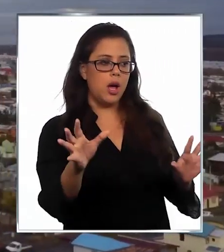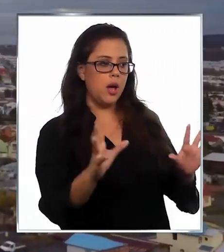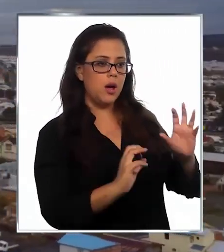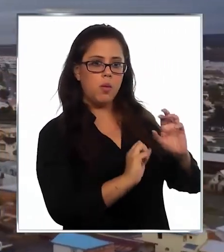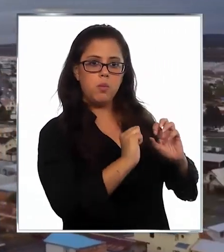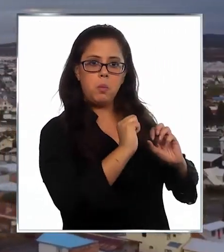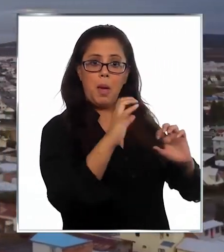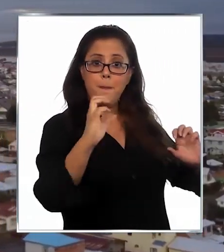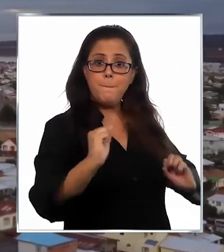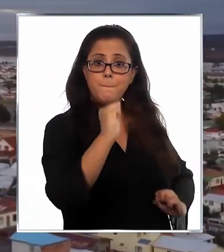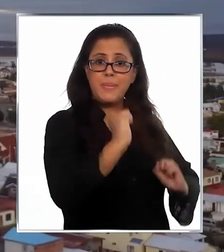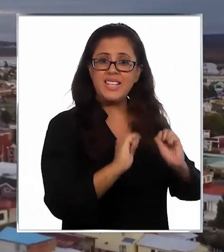y telecom.